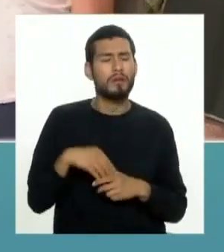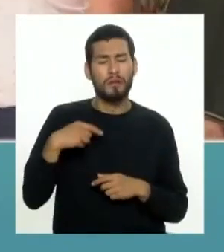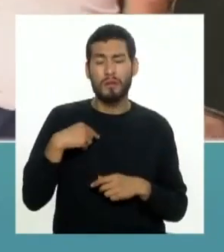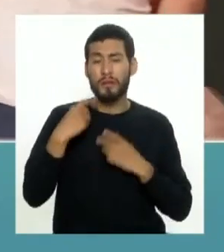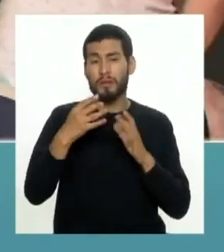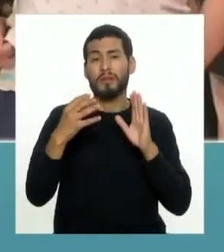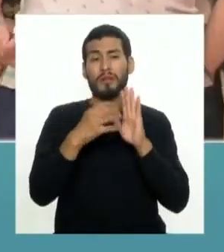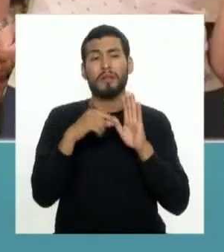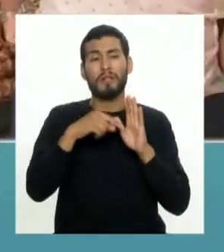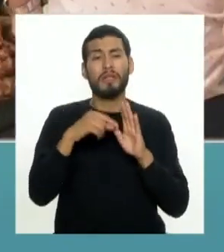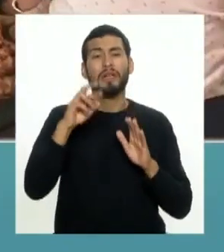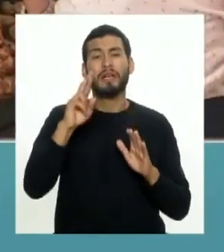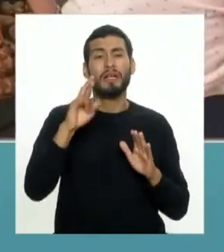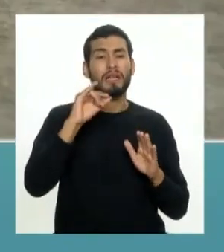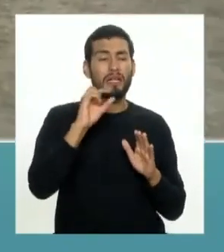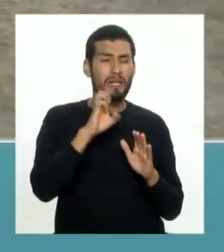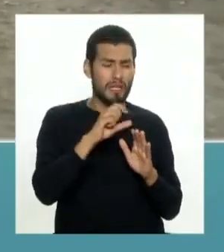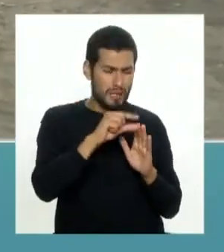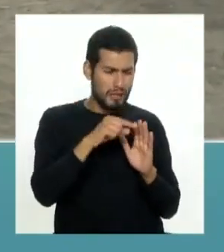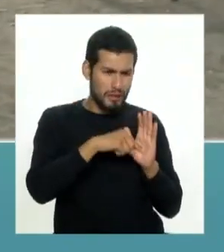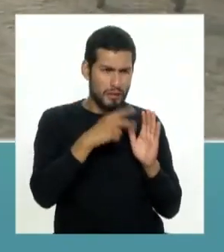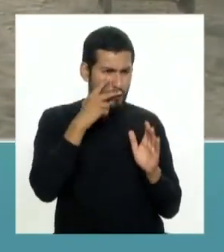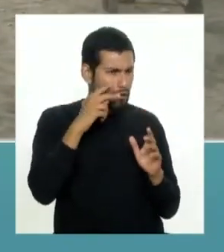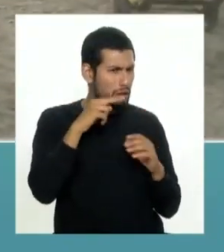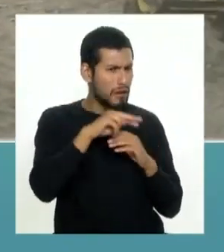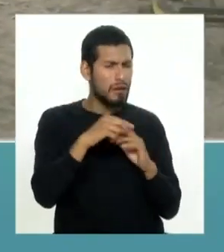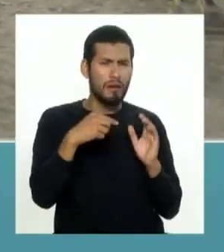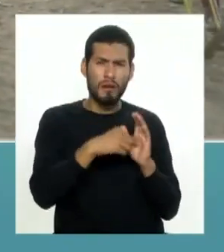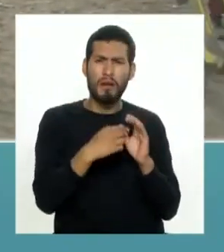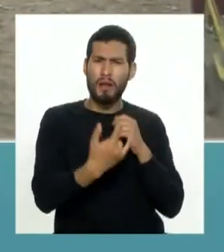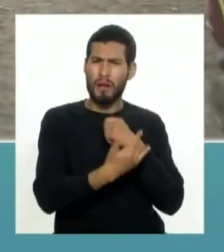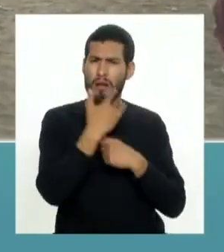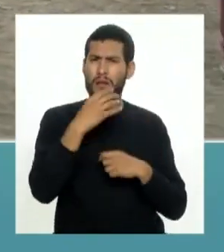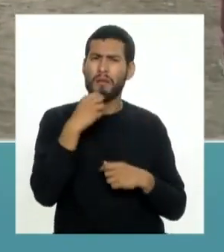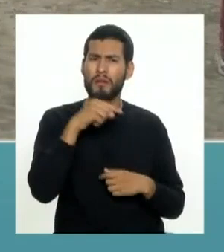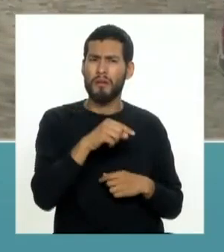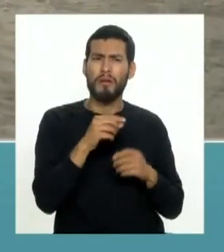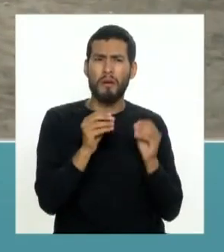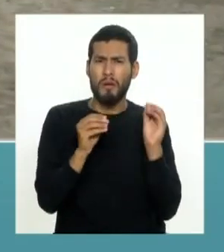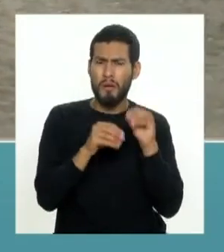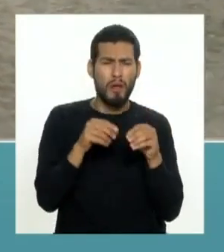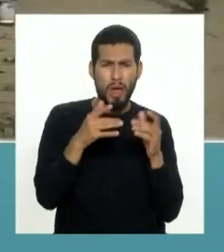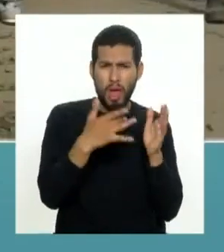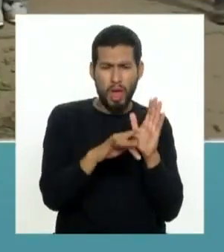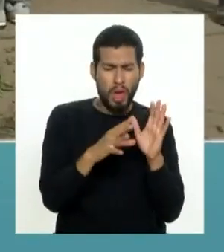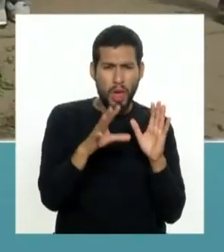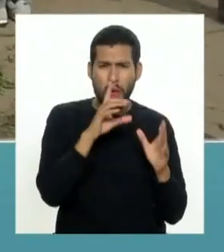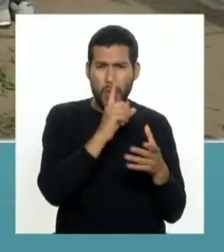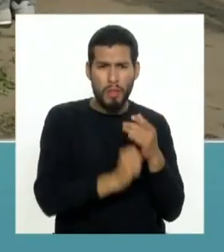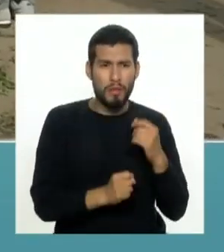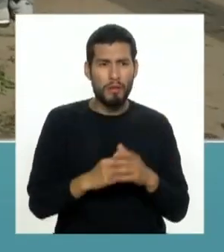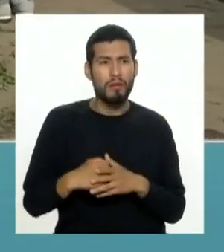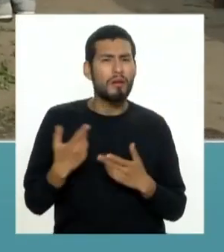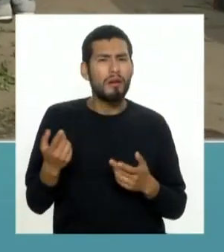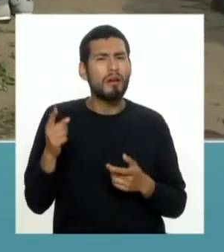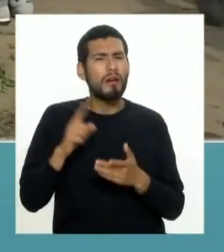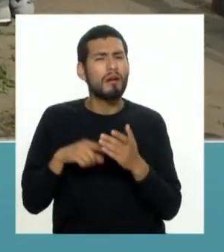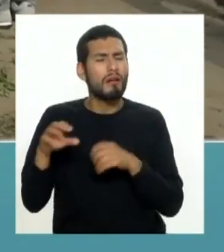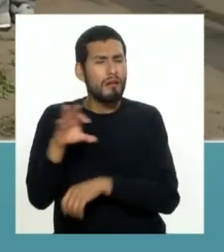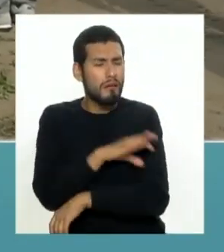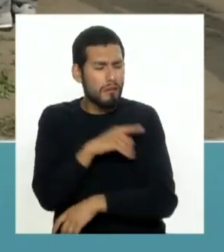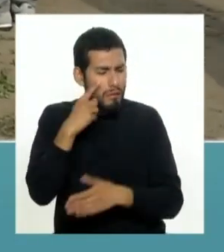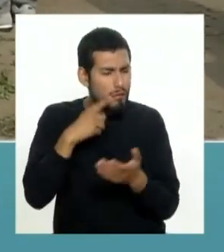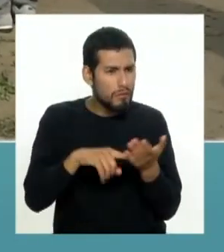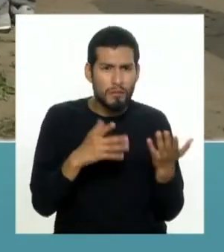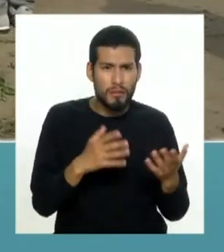registro sanitario a la empresa tal y me doy cuenta después de que me estaba engañando porque declaró un componente que no tenía qué capacidad tiene de fiscalizar